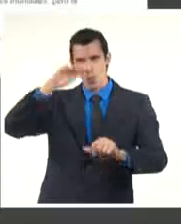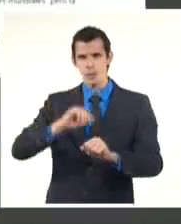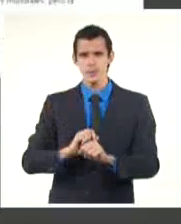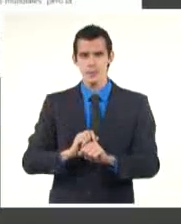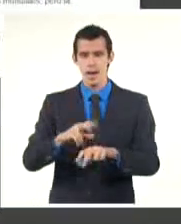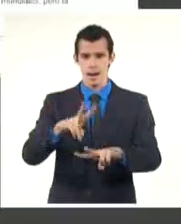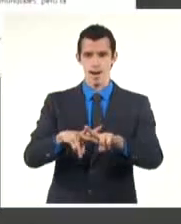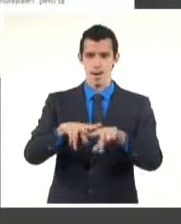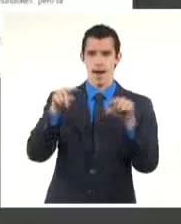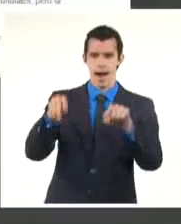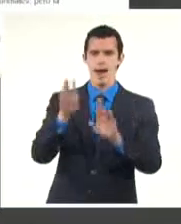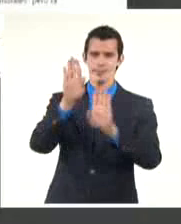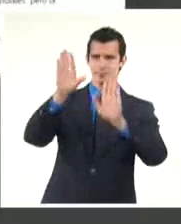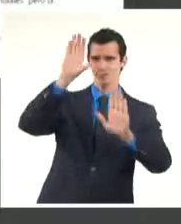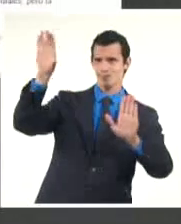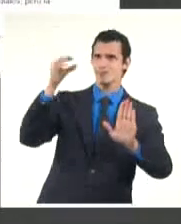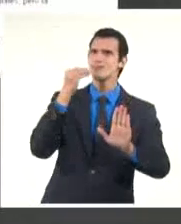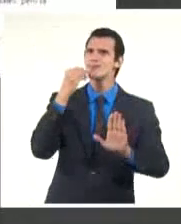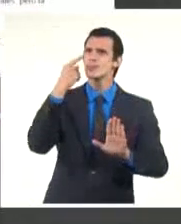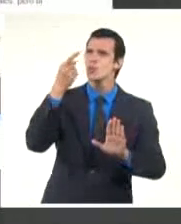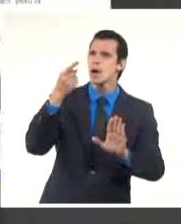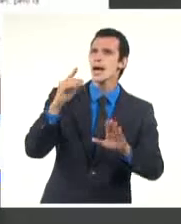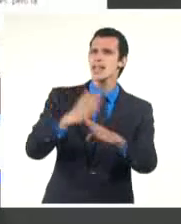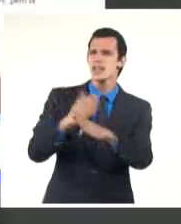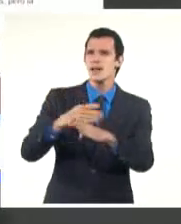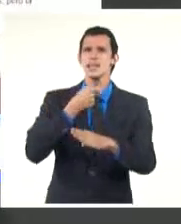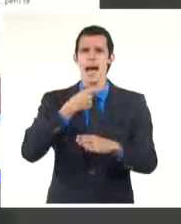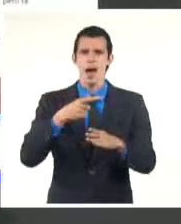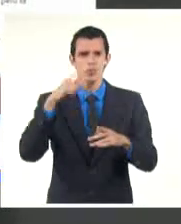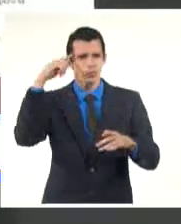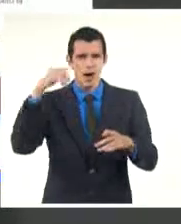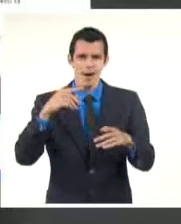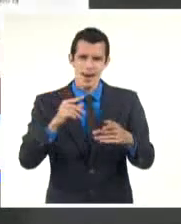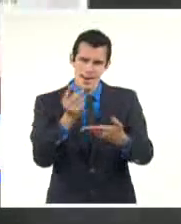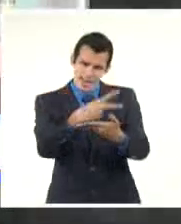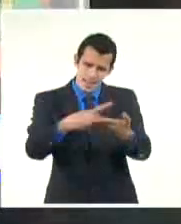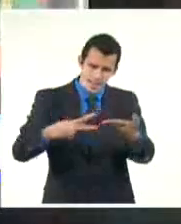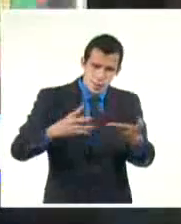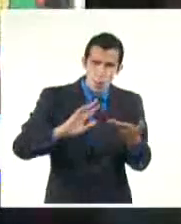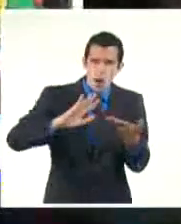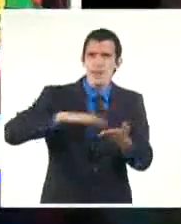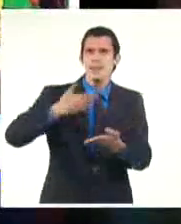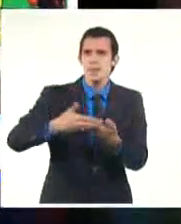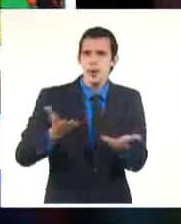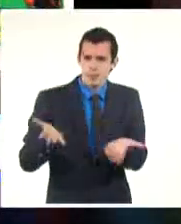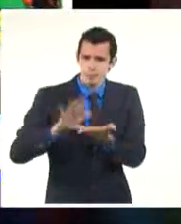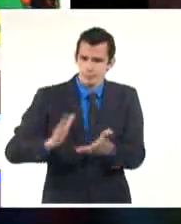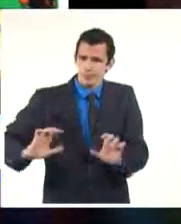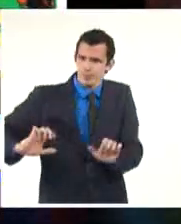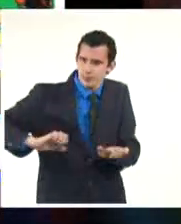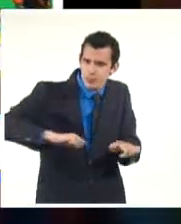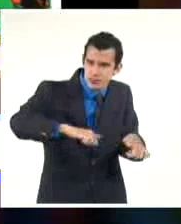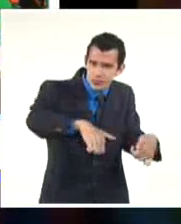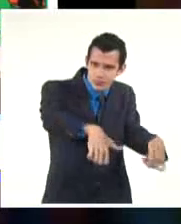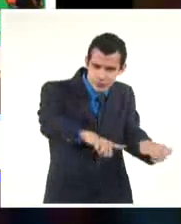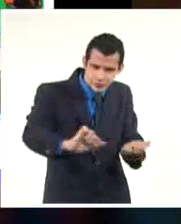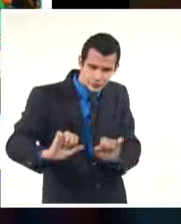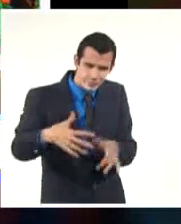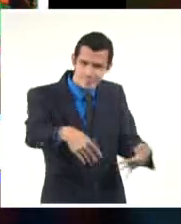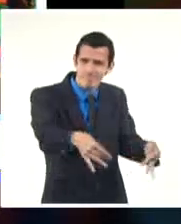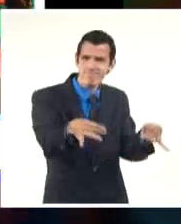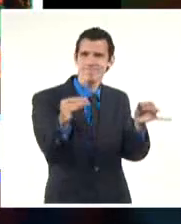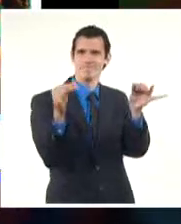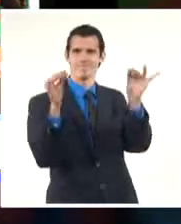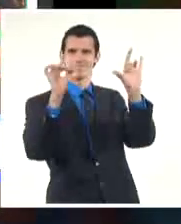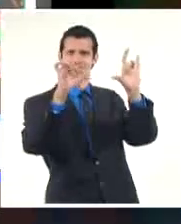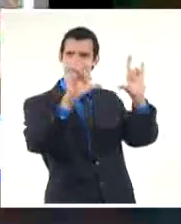selección recorre diferentes técnicas de grabado y cuenta con la participación de especialistas de Casa de las Américas, la Universidad de las